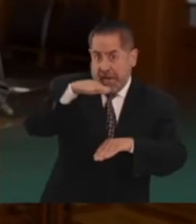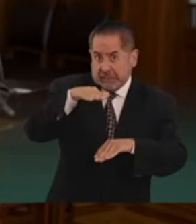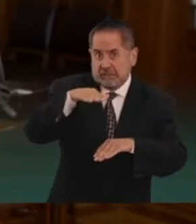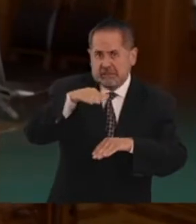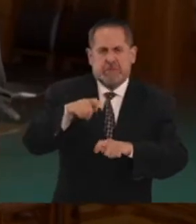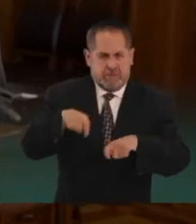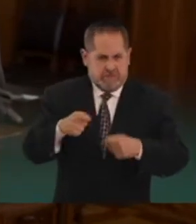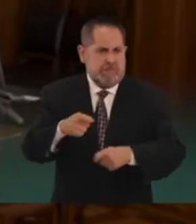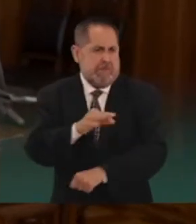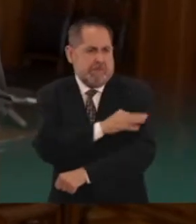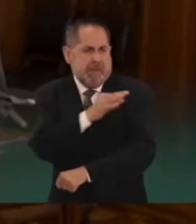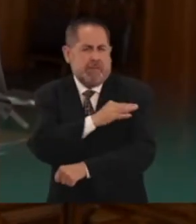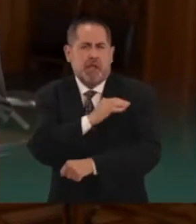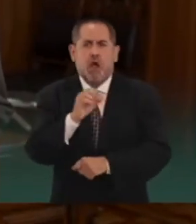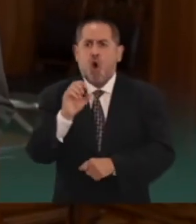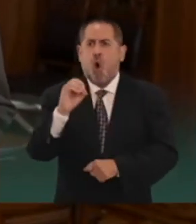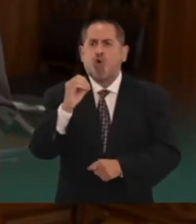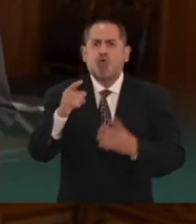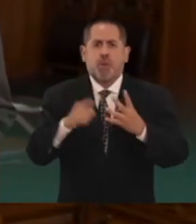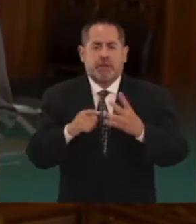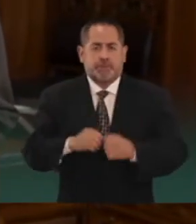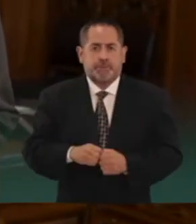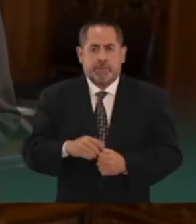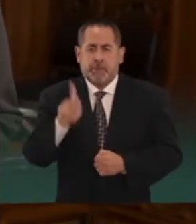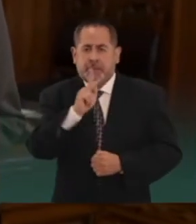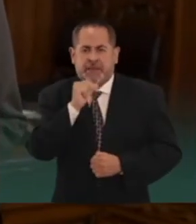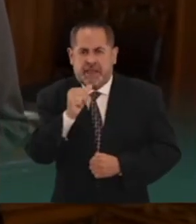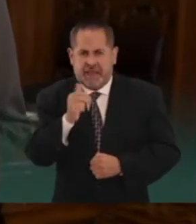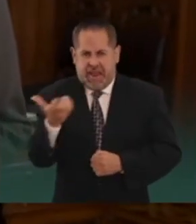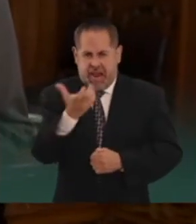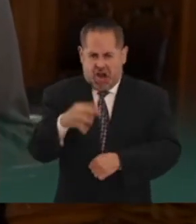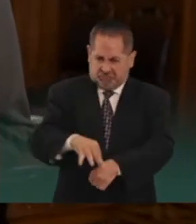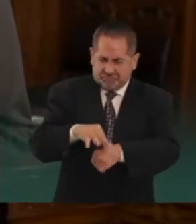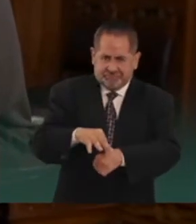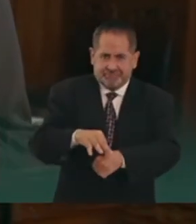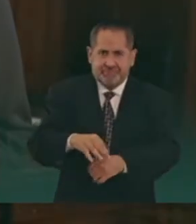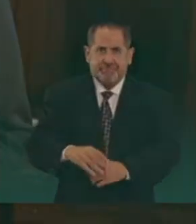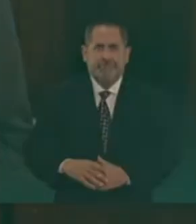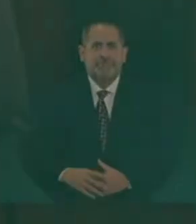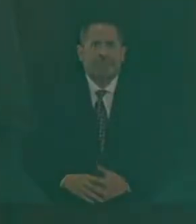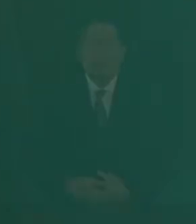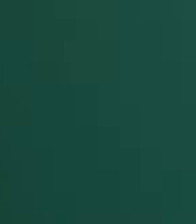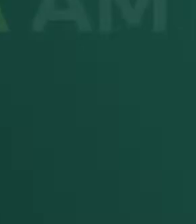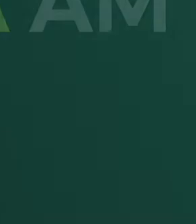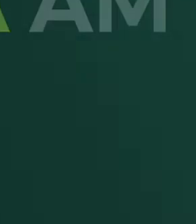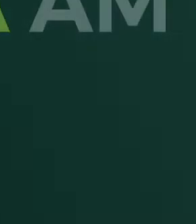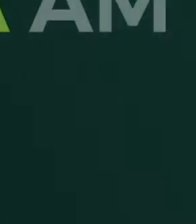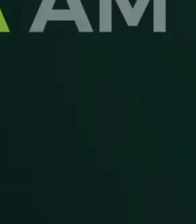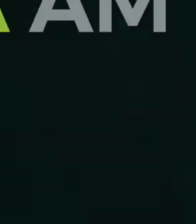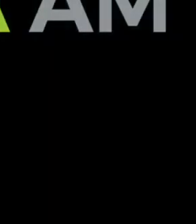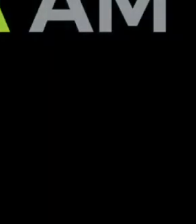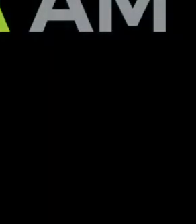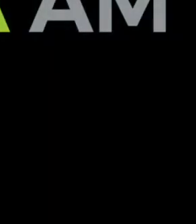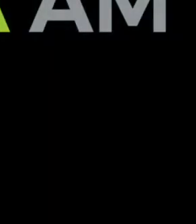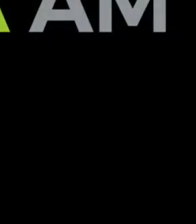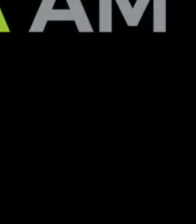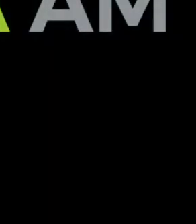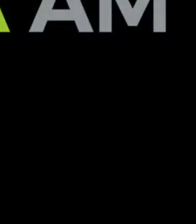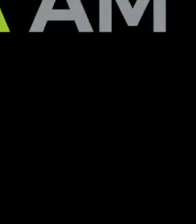18 años para octubre. Hechos, no palabras. Tercer informe